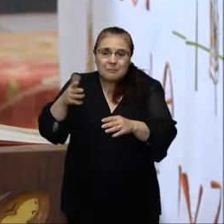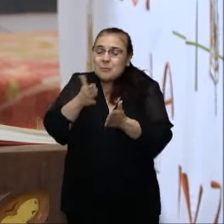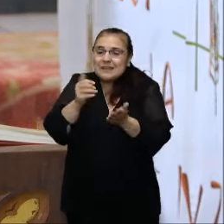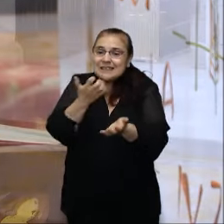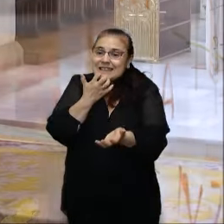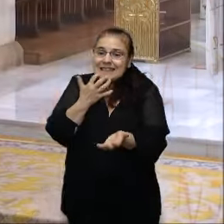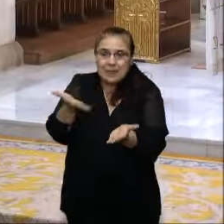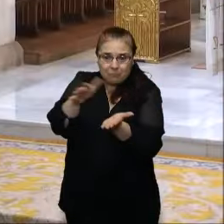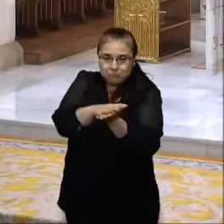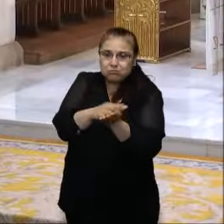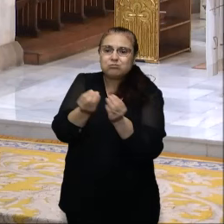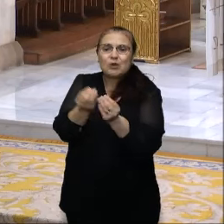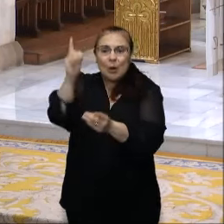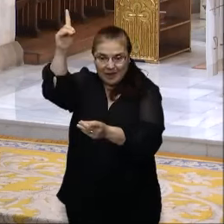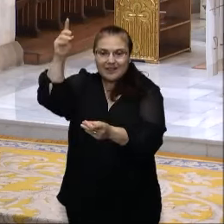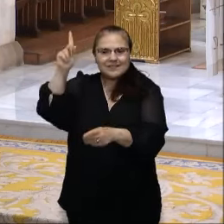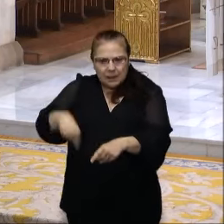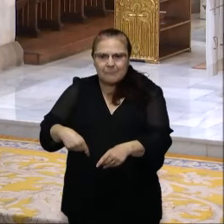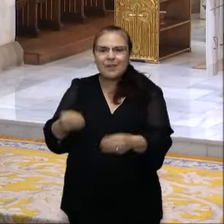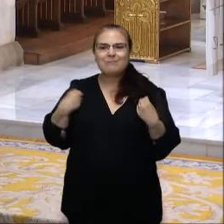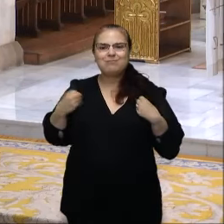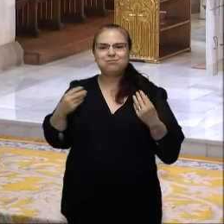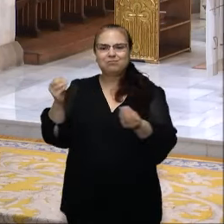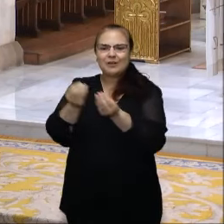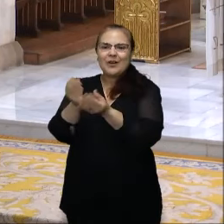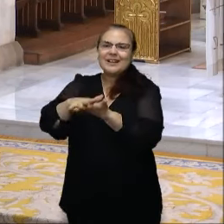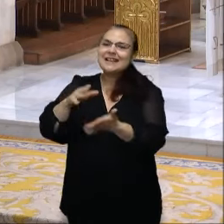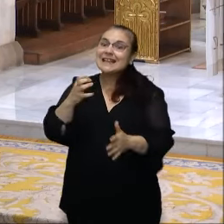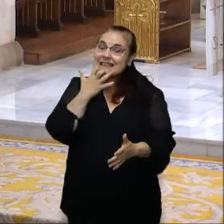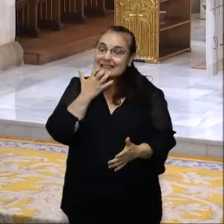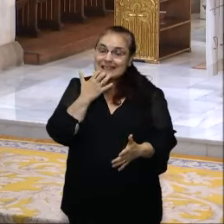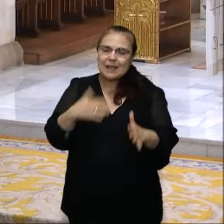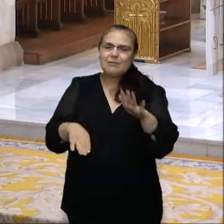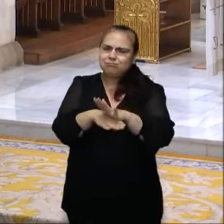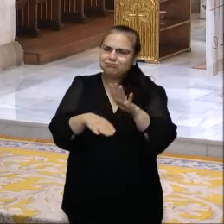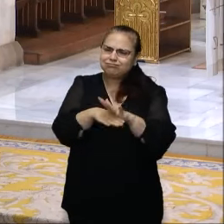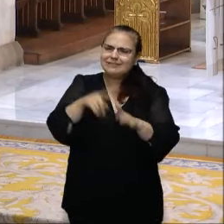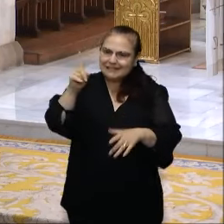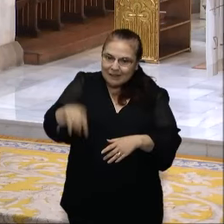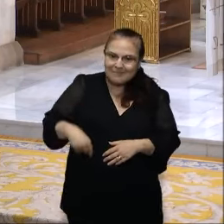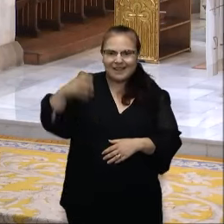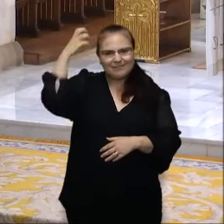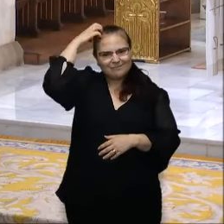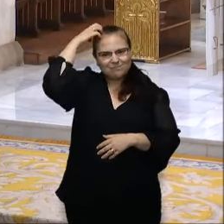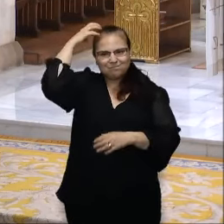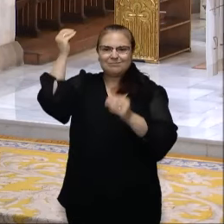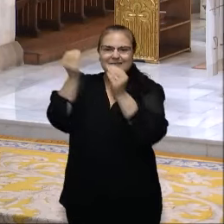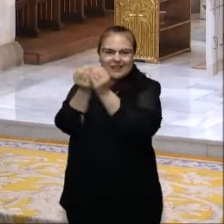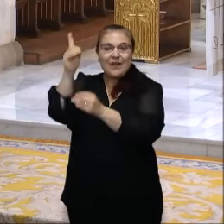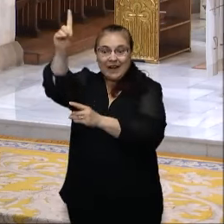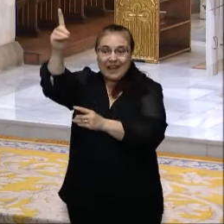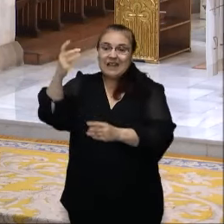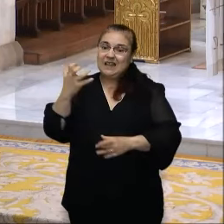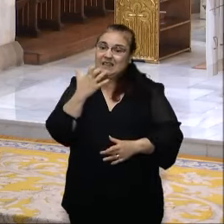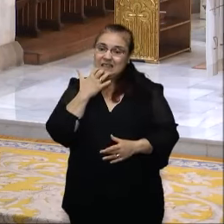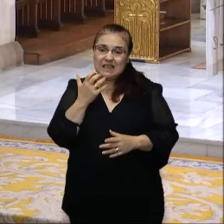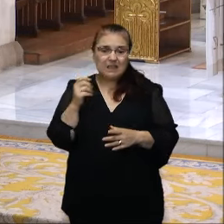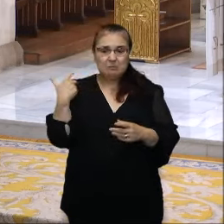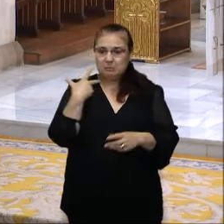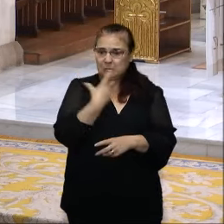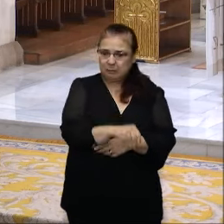viviremos con Él. Si perseveramos, también reinaremos con Él. Si lo negamos,